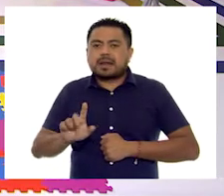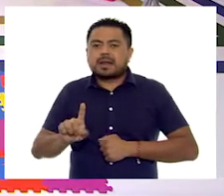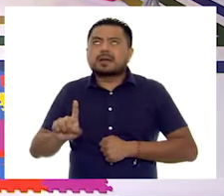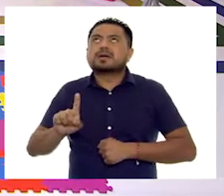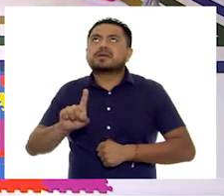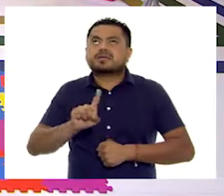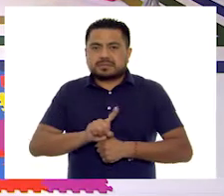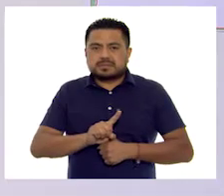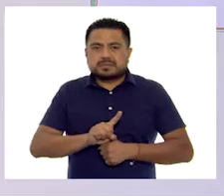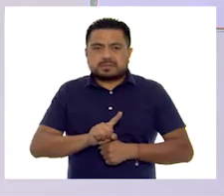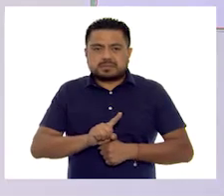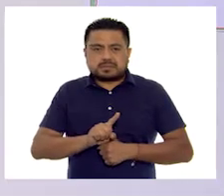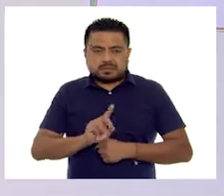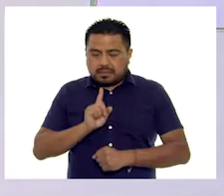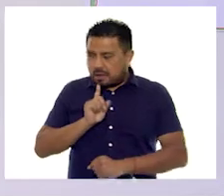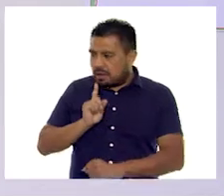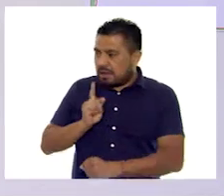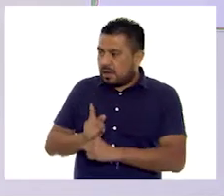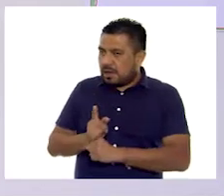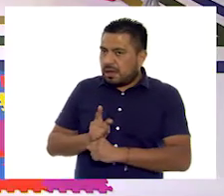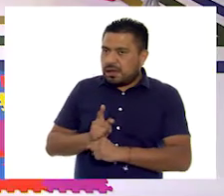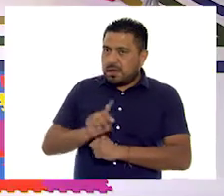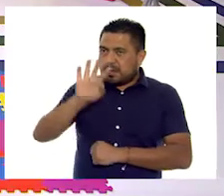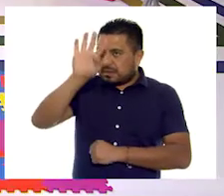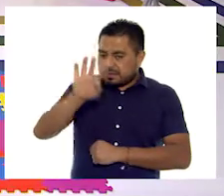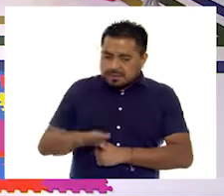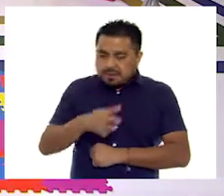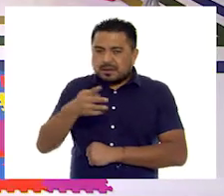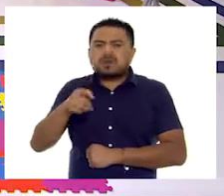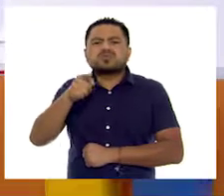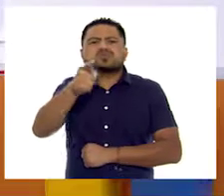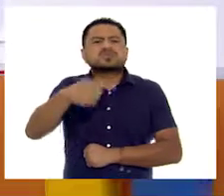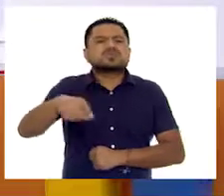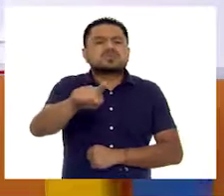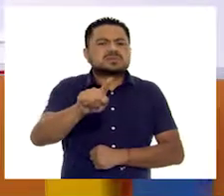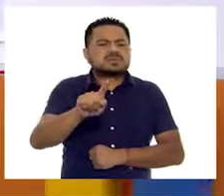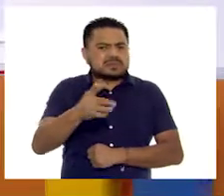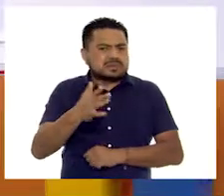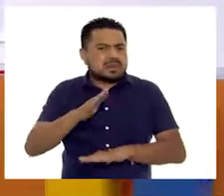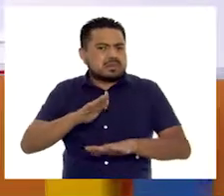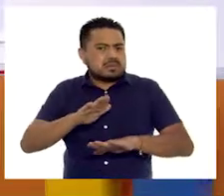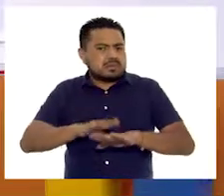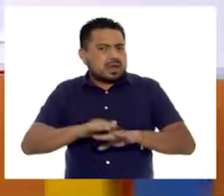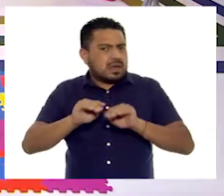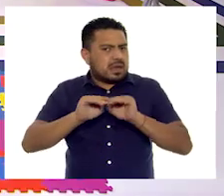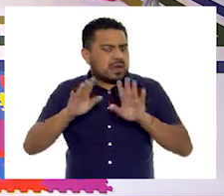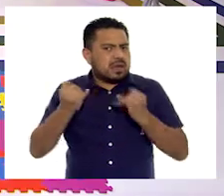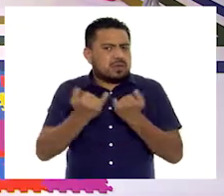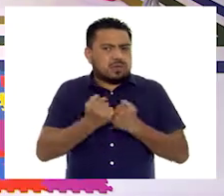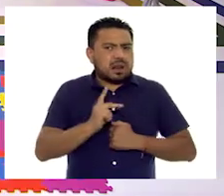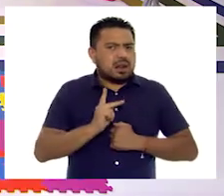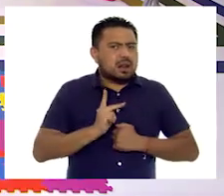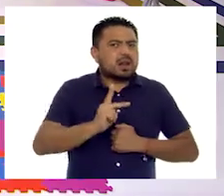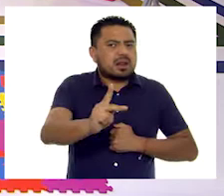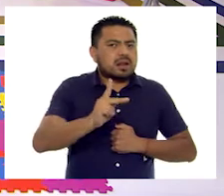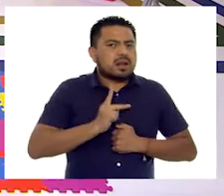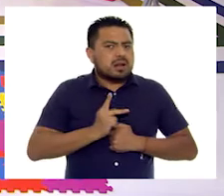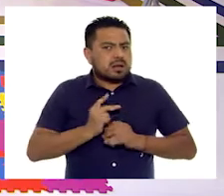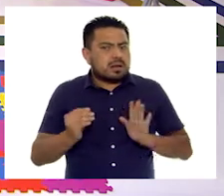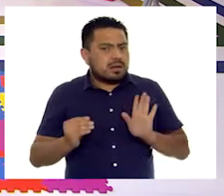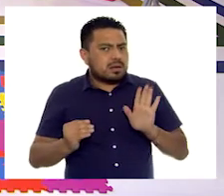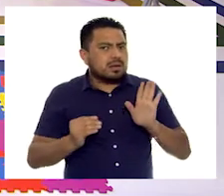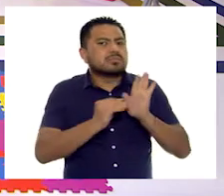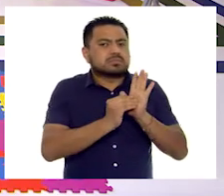Van viendo cómo se va llenando la tabla. Y a ustedes les está quedando de esta manera. ¿Cómo fueron registrando?